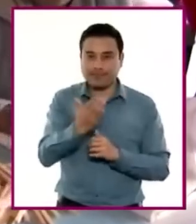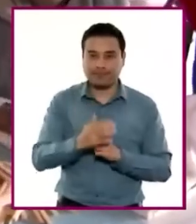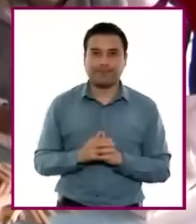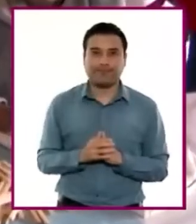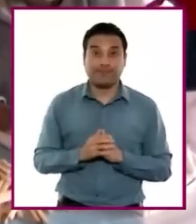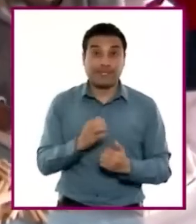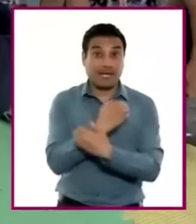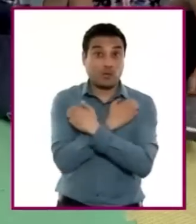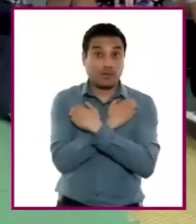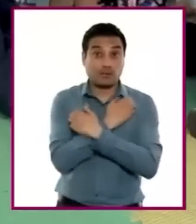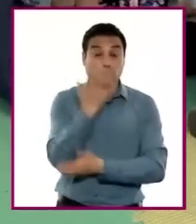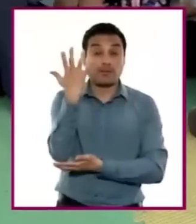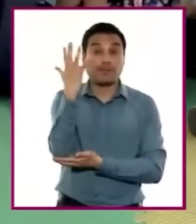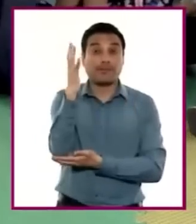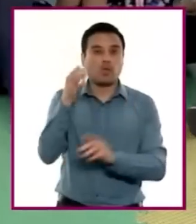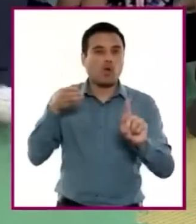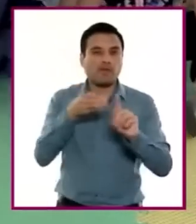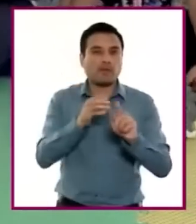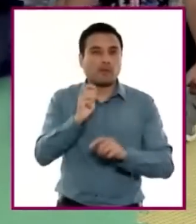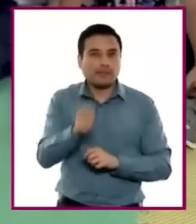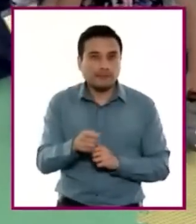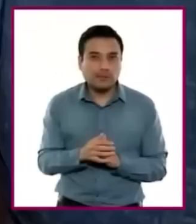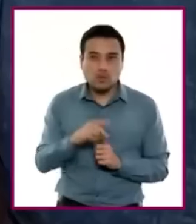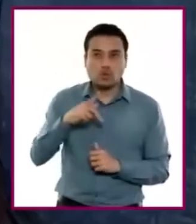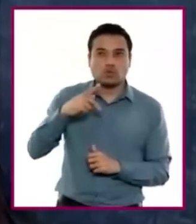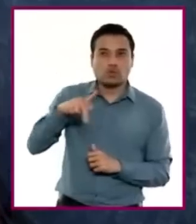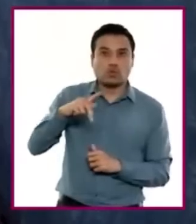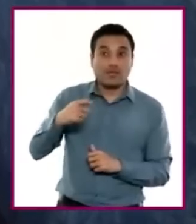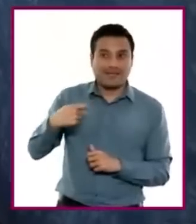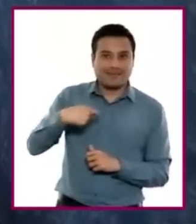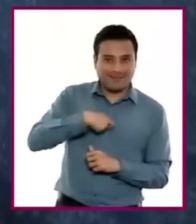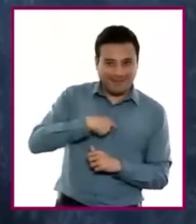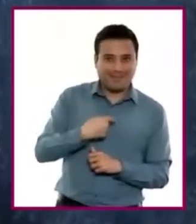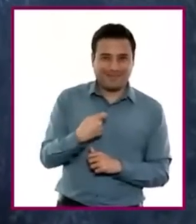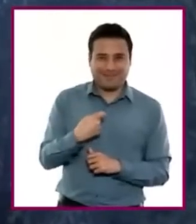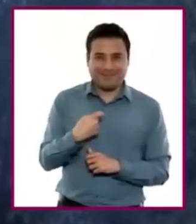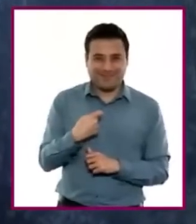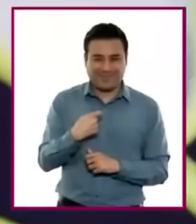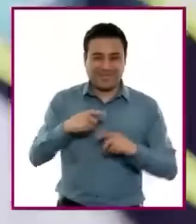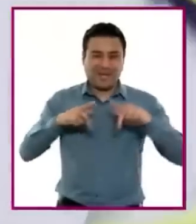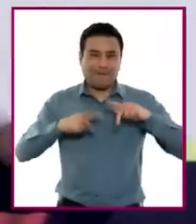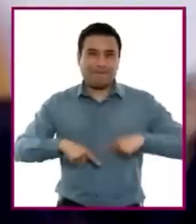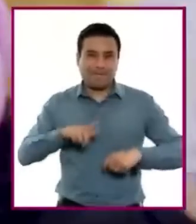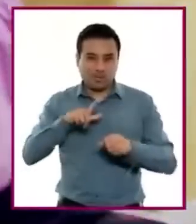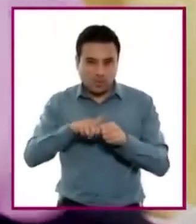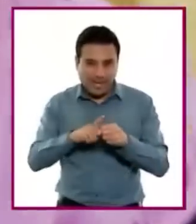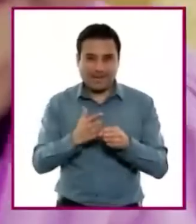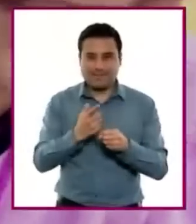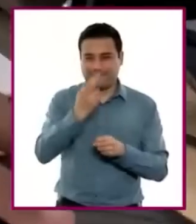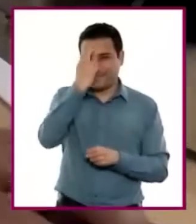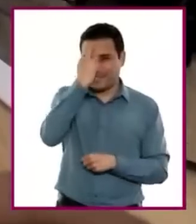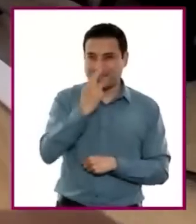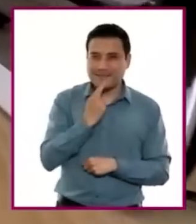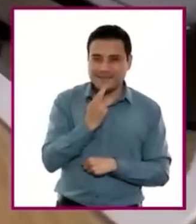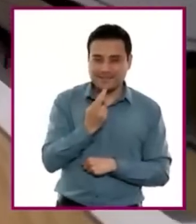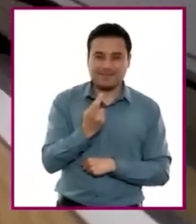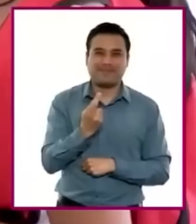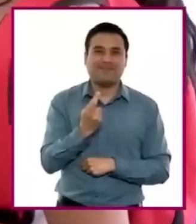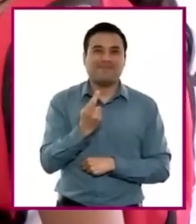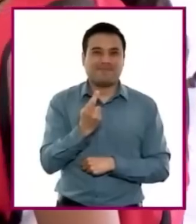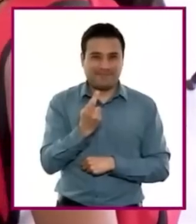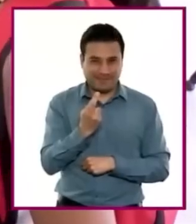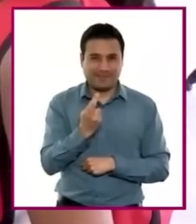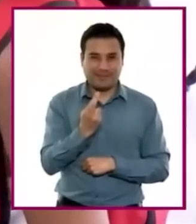enfatiza la construcción de su identidad personal, étnica, cultural, lingüística y de género. En educación